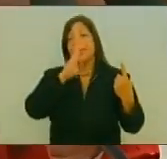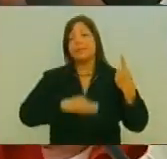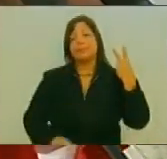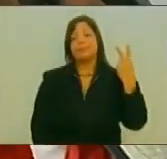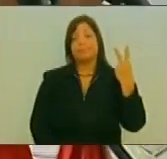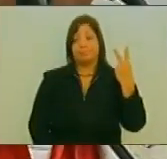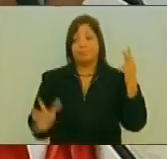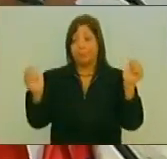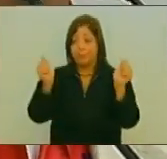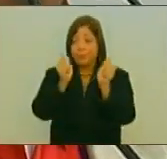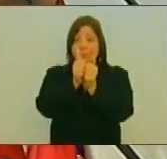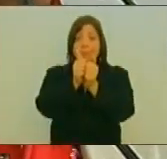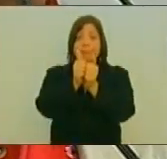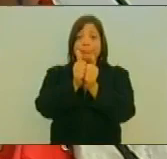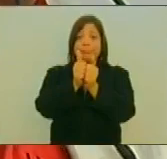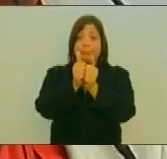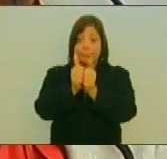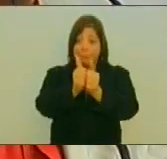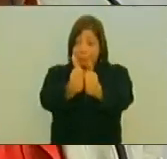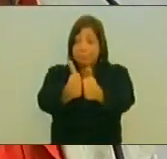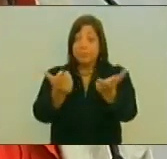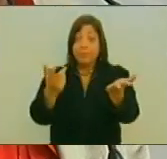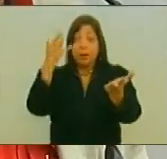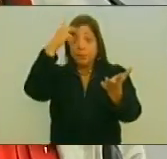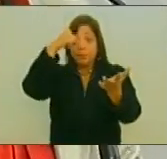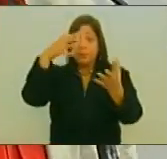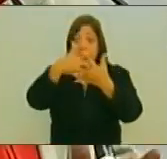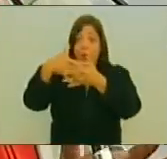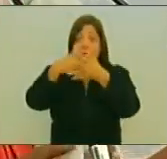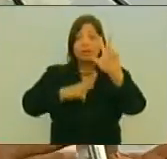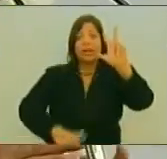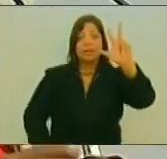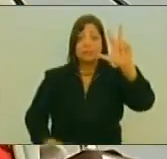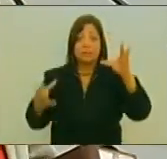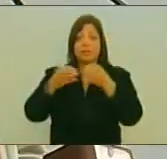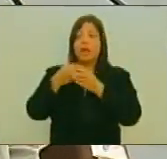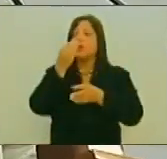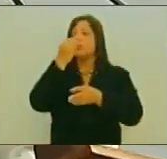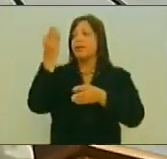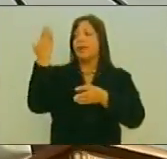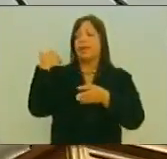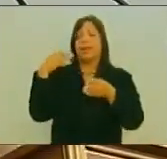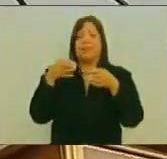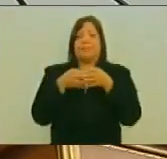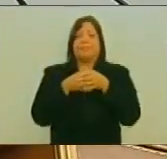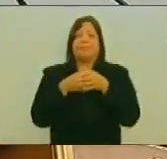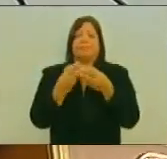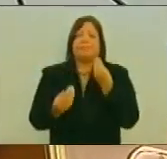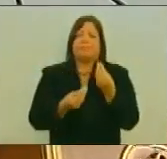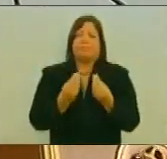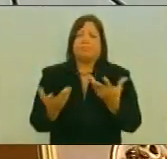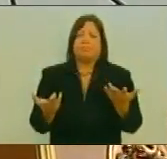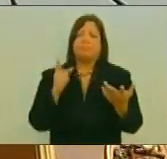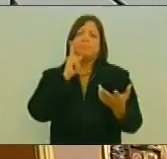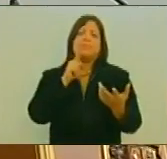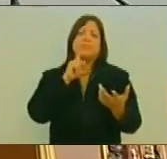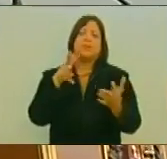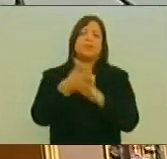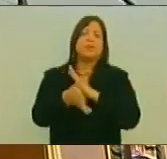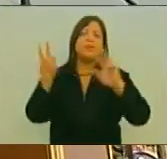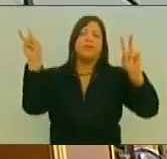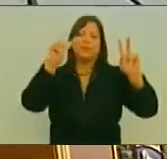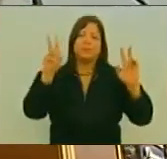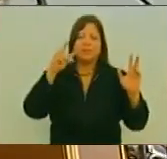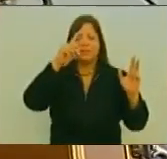compañía Del señor Donald Trump Y bueno No podía Otra cosa Que